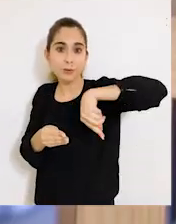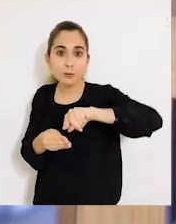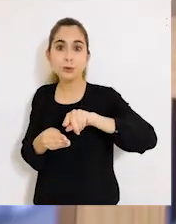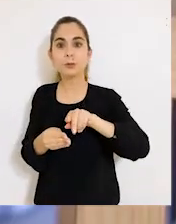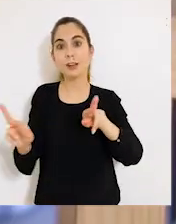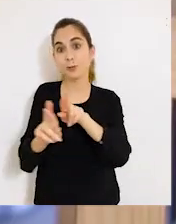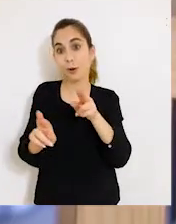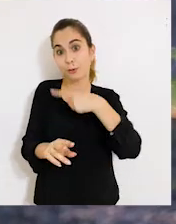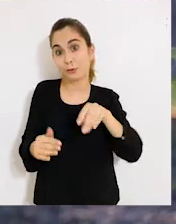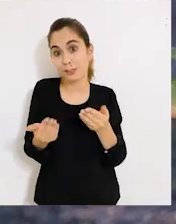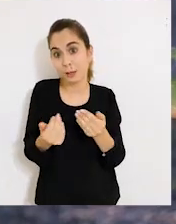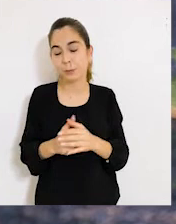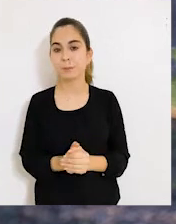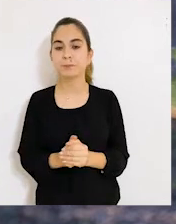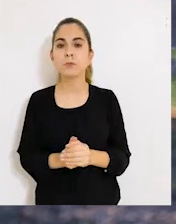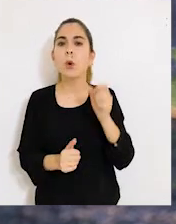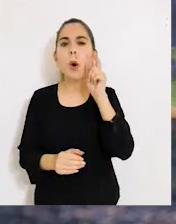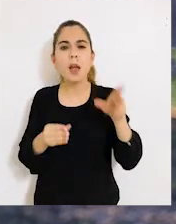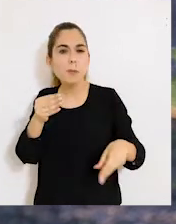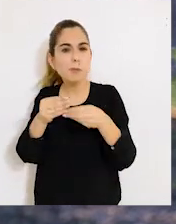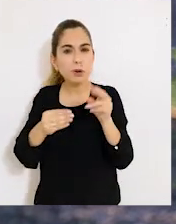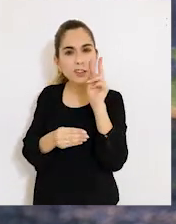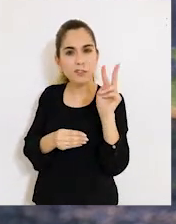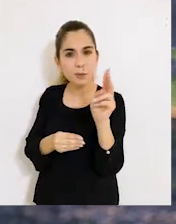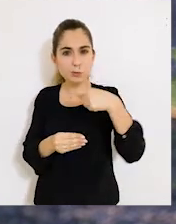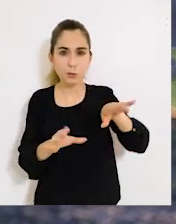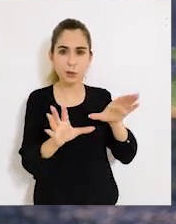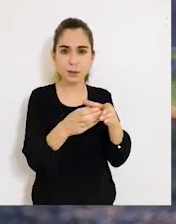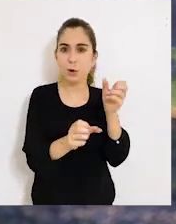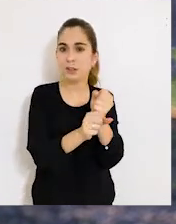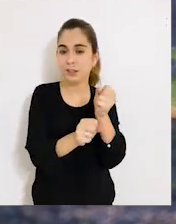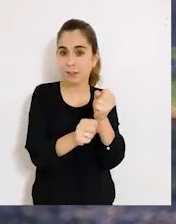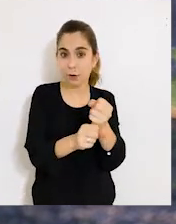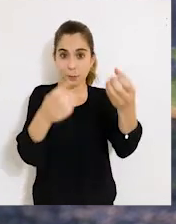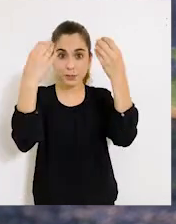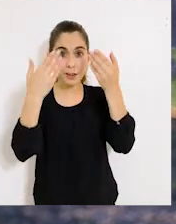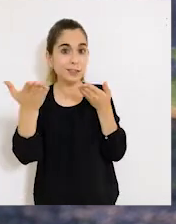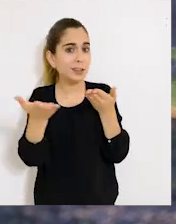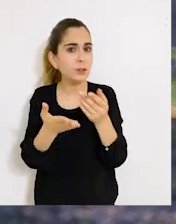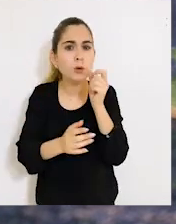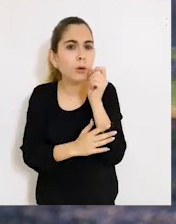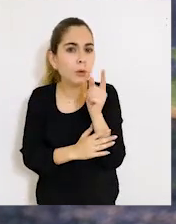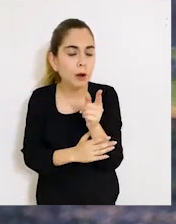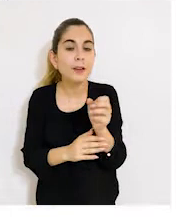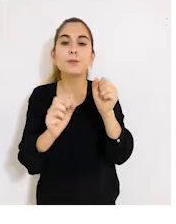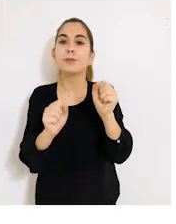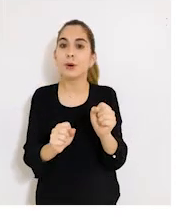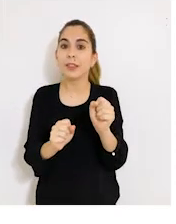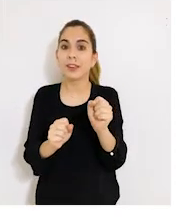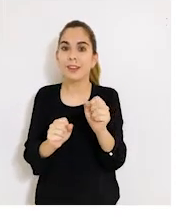a lo que necesitábamos. Los principales aportes que pudimos ver como equipo de trabajo en el aprendizaje y servicio fue el poder